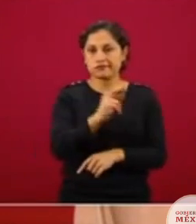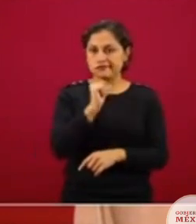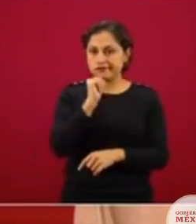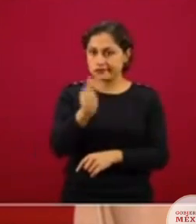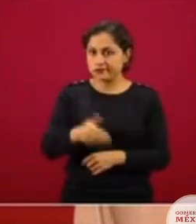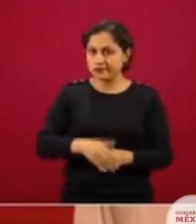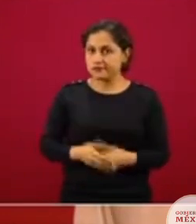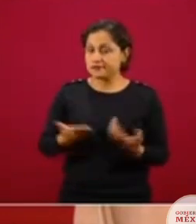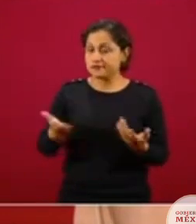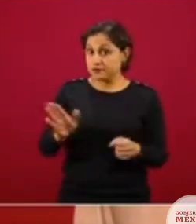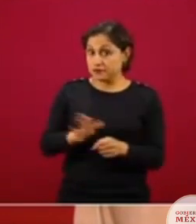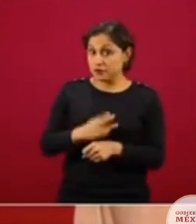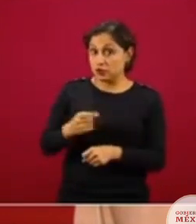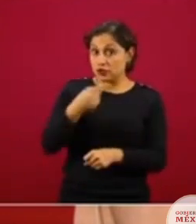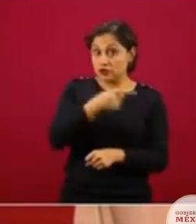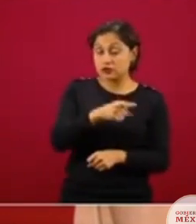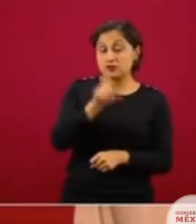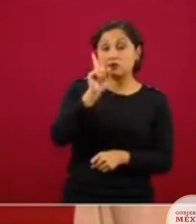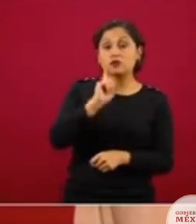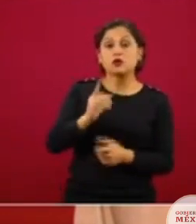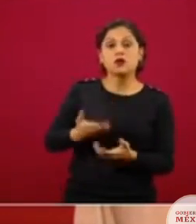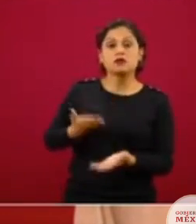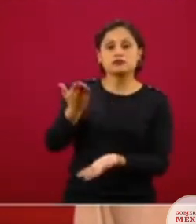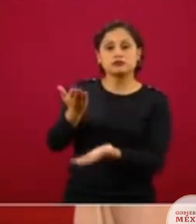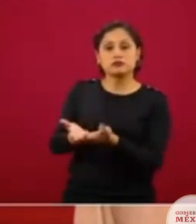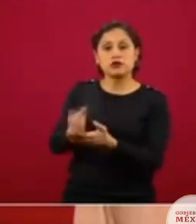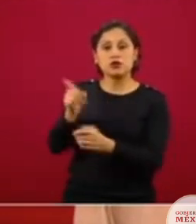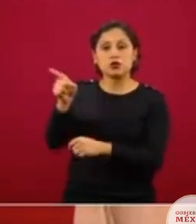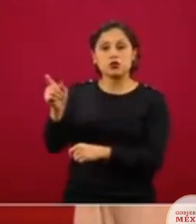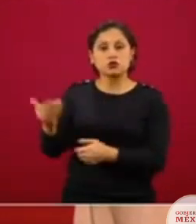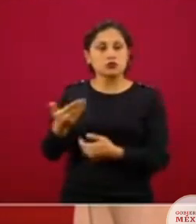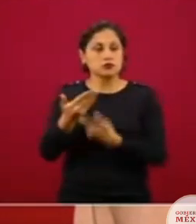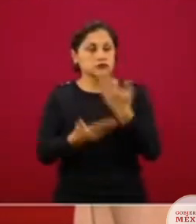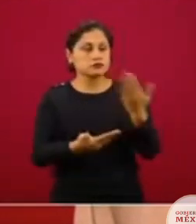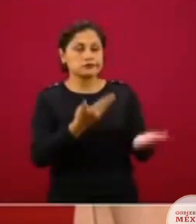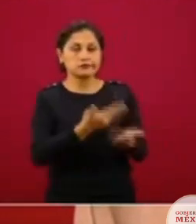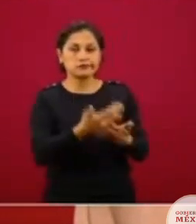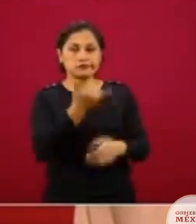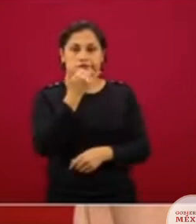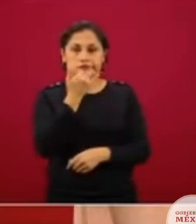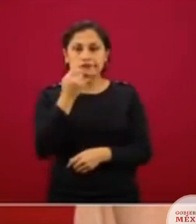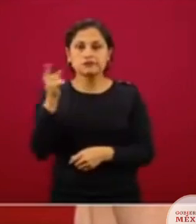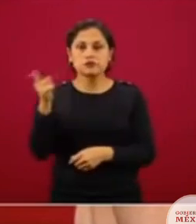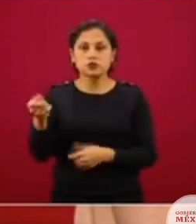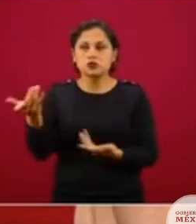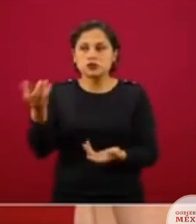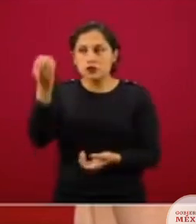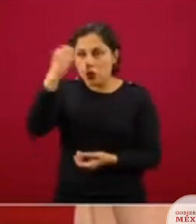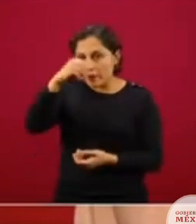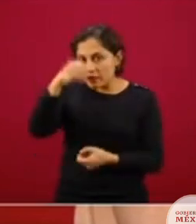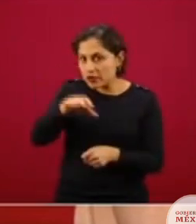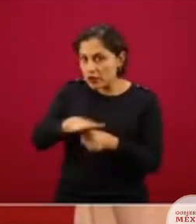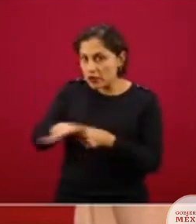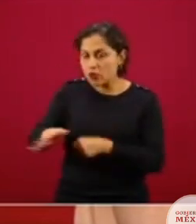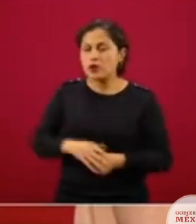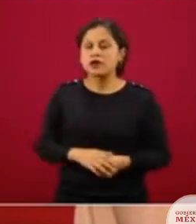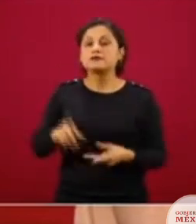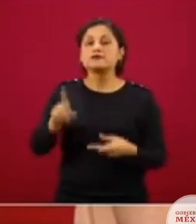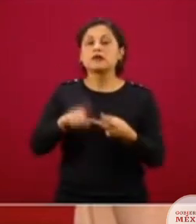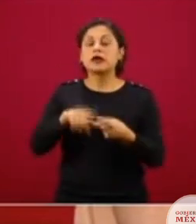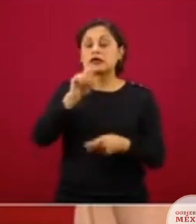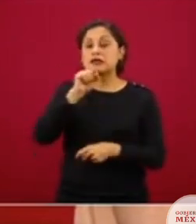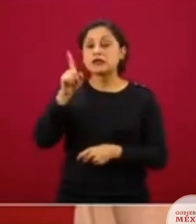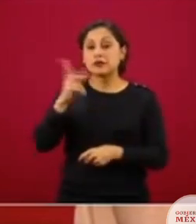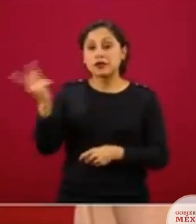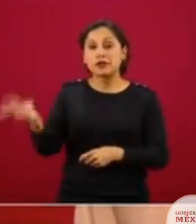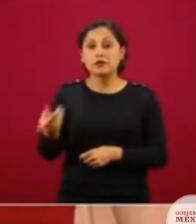pues derivado de ello pide una pues disculpa pública que tiene usted que decir al respecto por favor. Y también acerca de lo